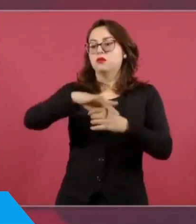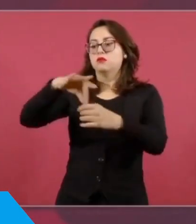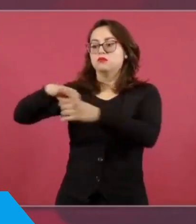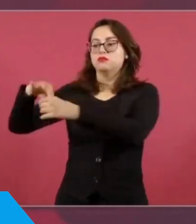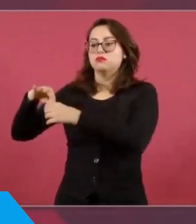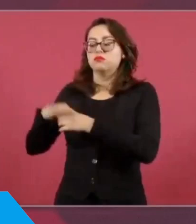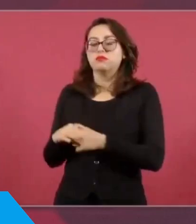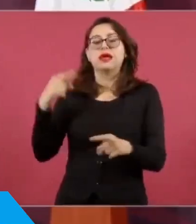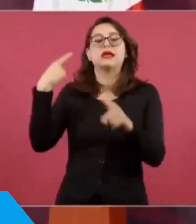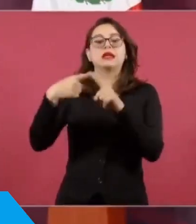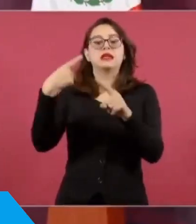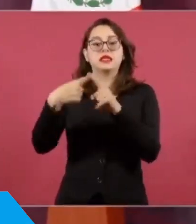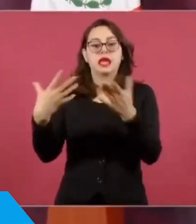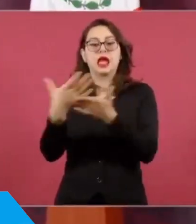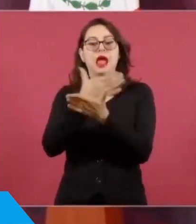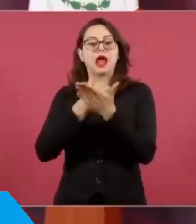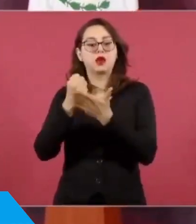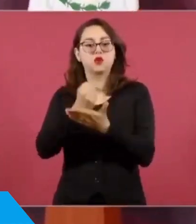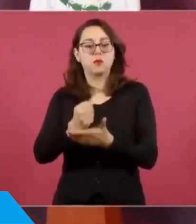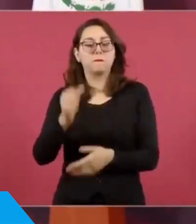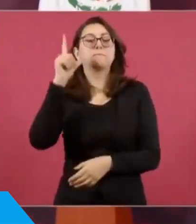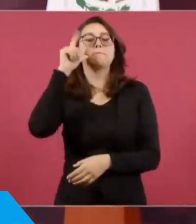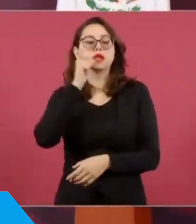izquierdo.